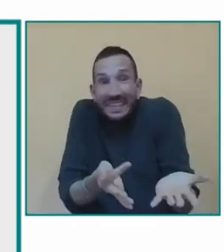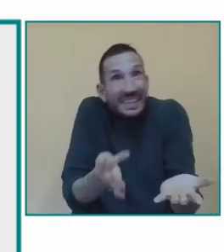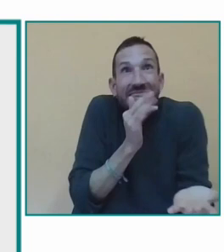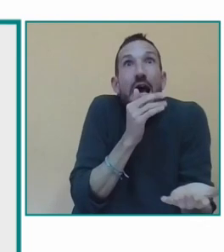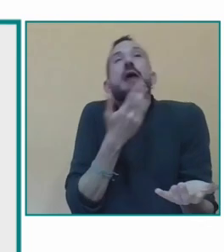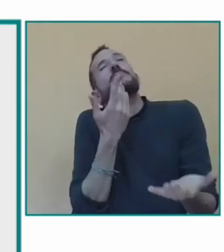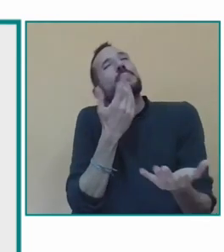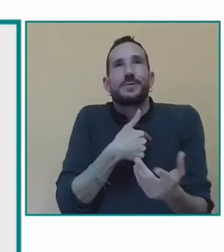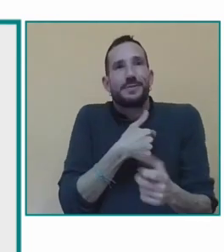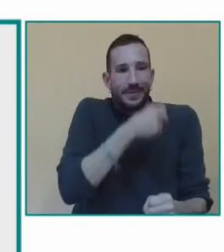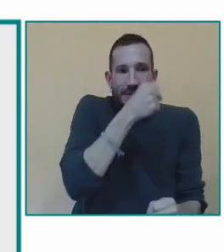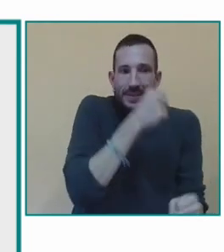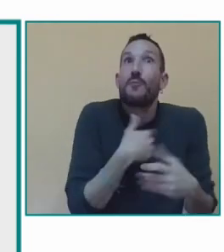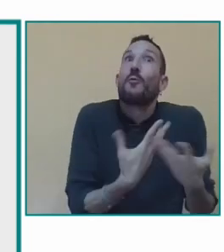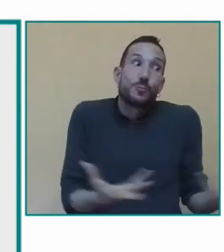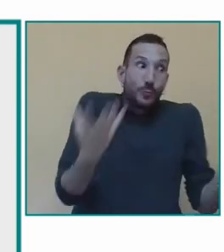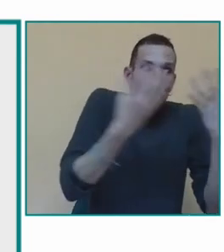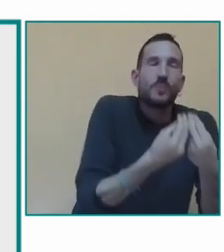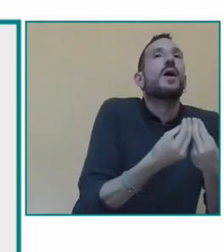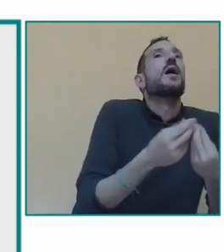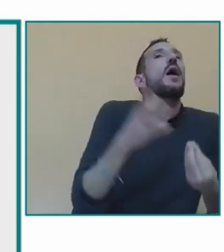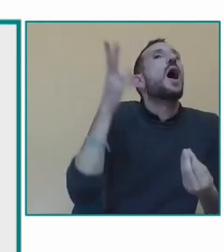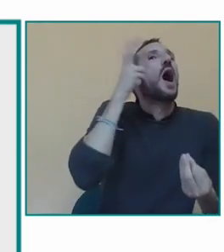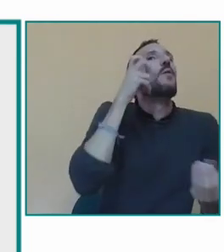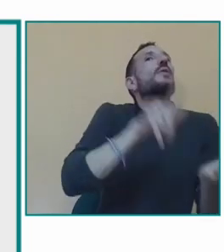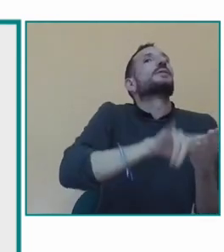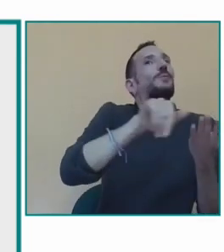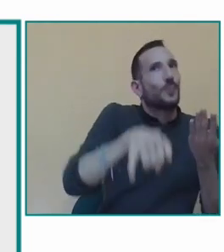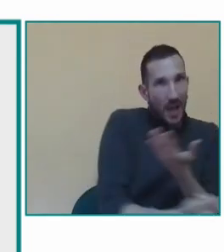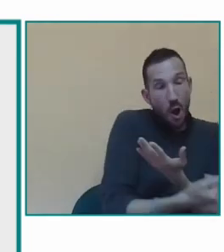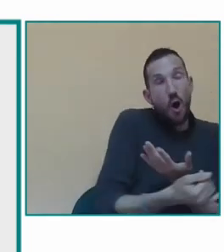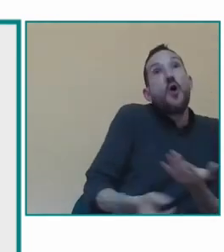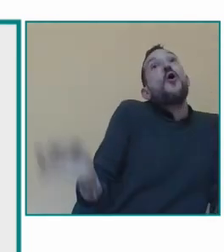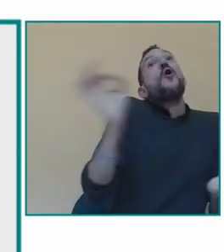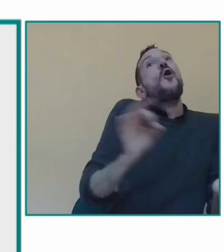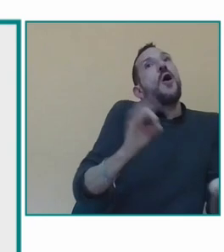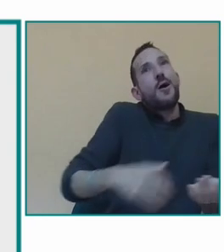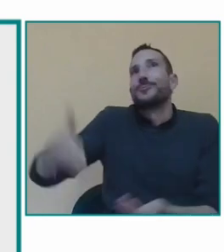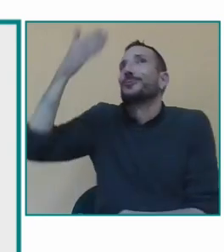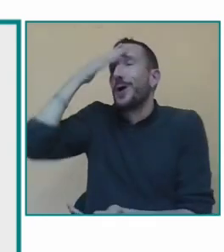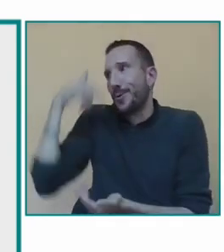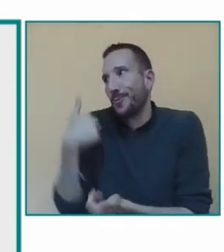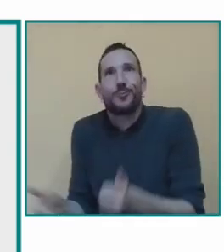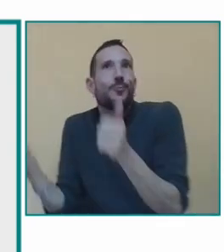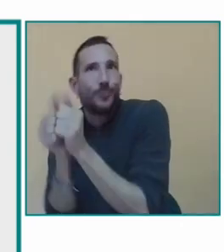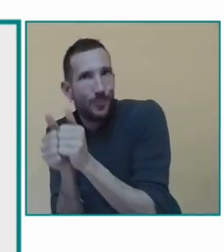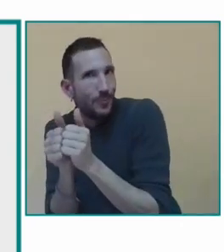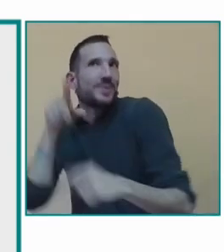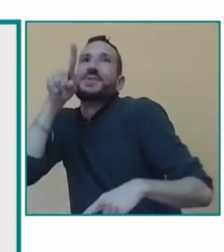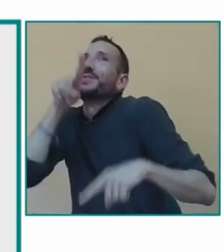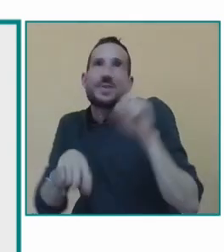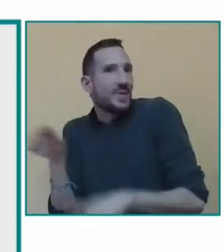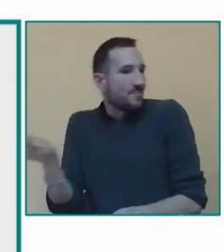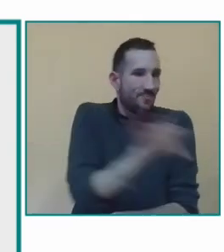restas mientras que otros alumnos todavía no están en ese punto y están trabajando más aspectos de numeración o trabajando con la maestra